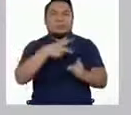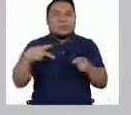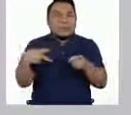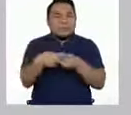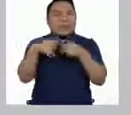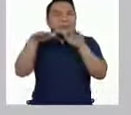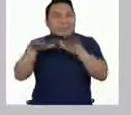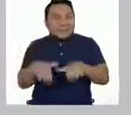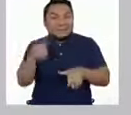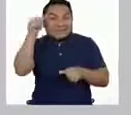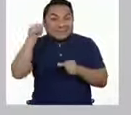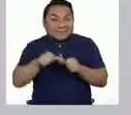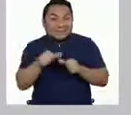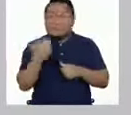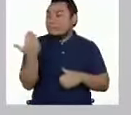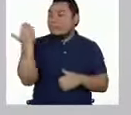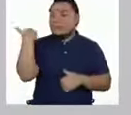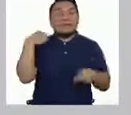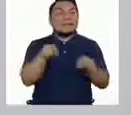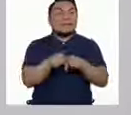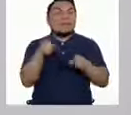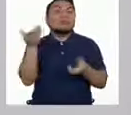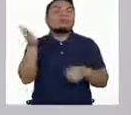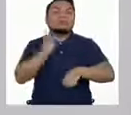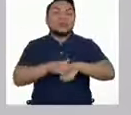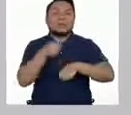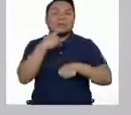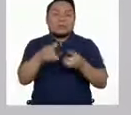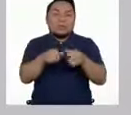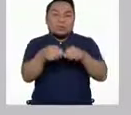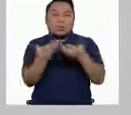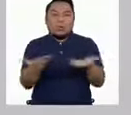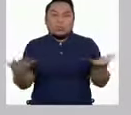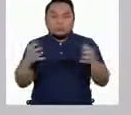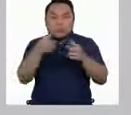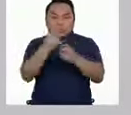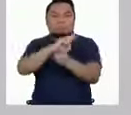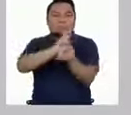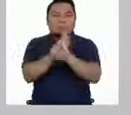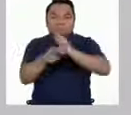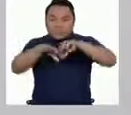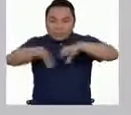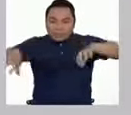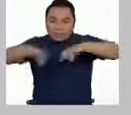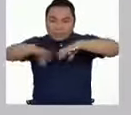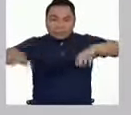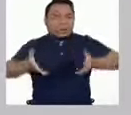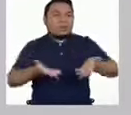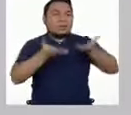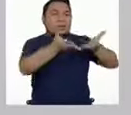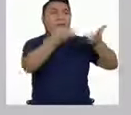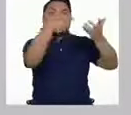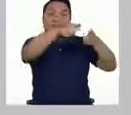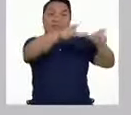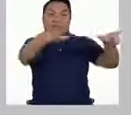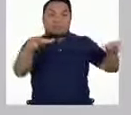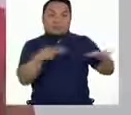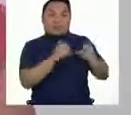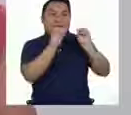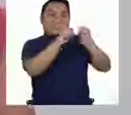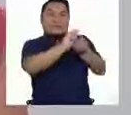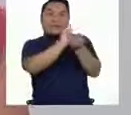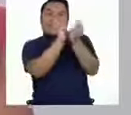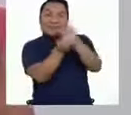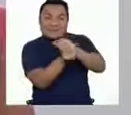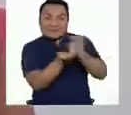¿Recuerdan que en el programa pasado aprendimos sobre la clasificación de los residuos y dónde podemos ubicarlos según su utilidad?